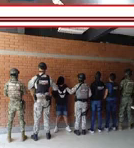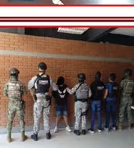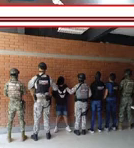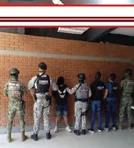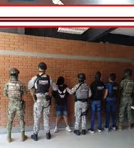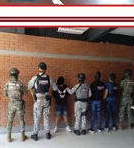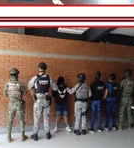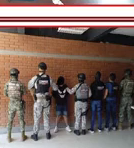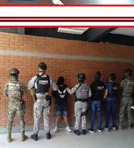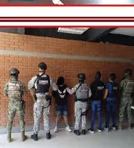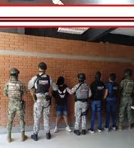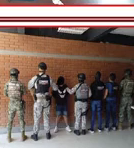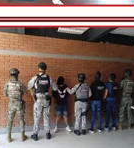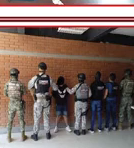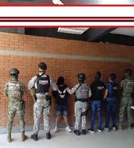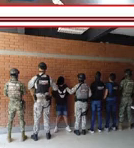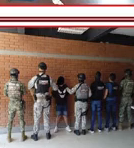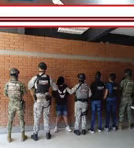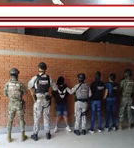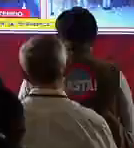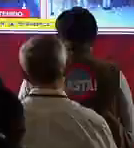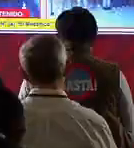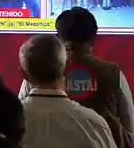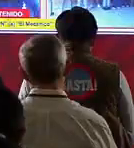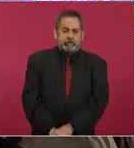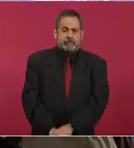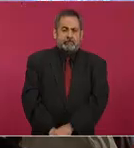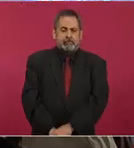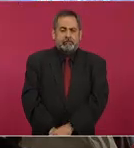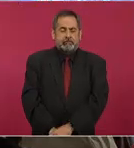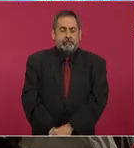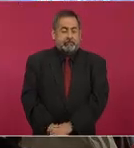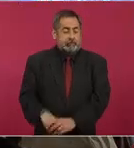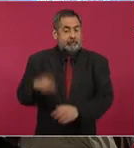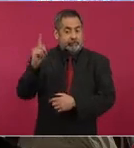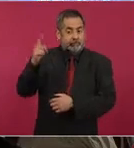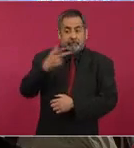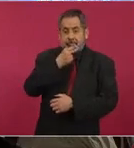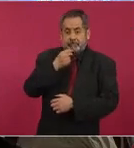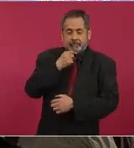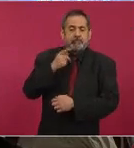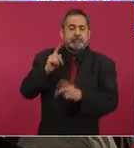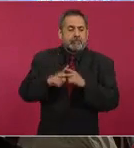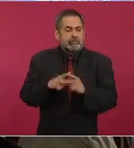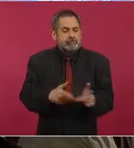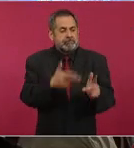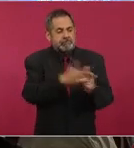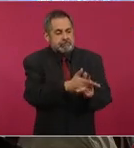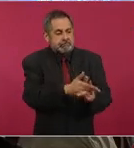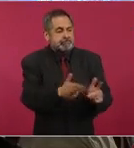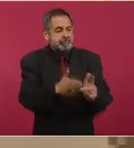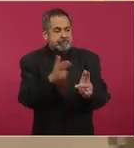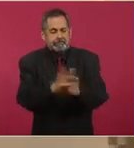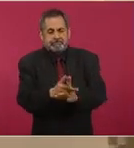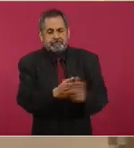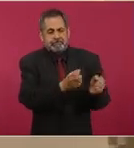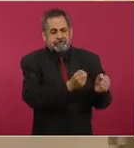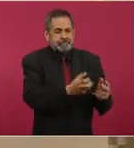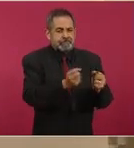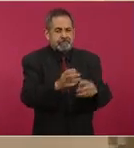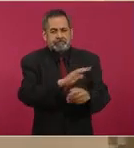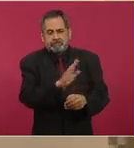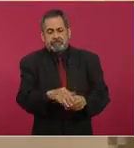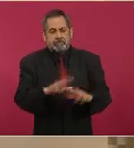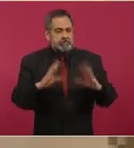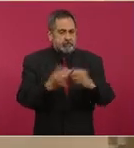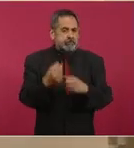le ubica como autor de dos multihomicidios, uno primero, el 2 de febrero, donde perdieron la vida tres